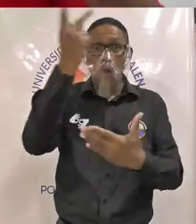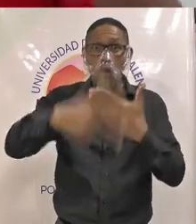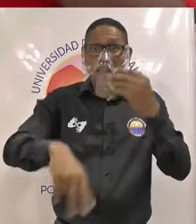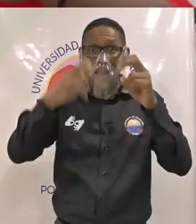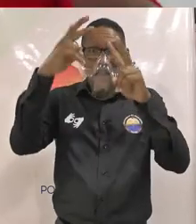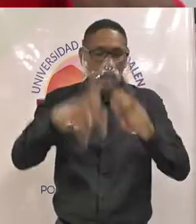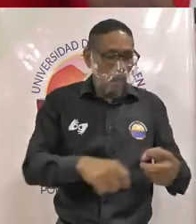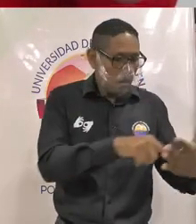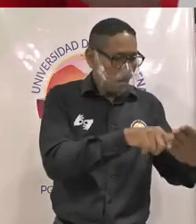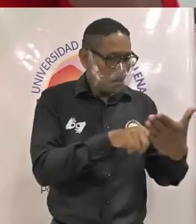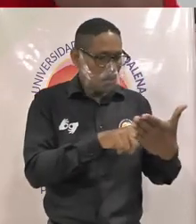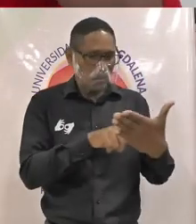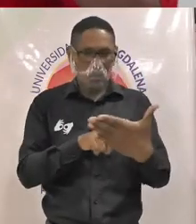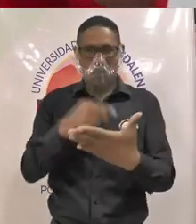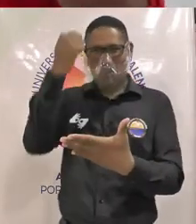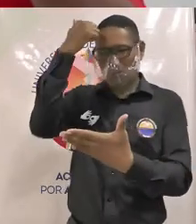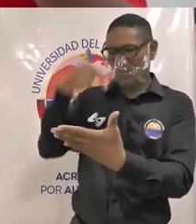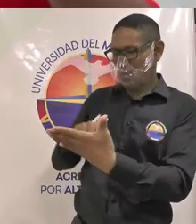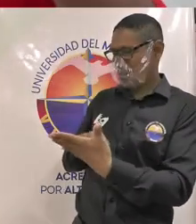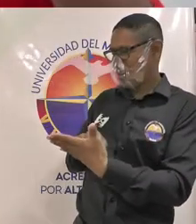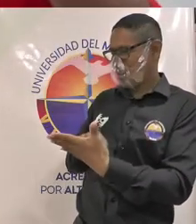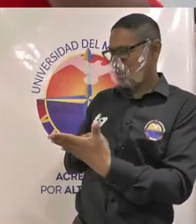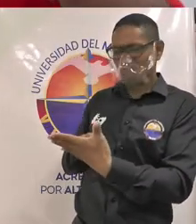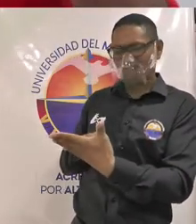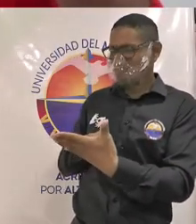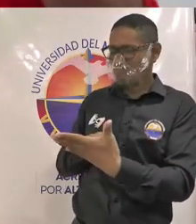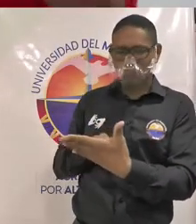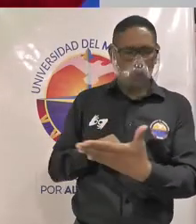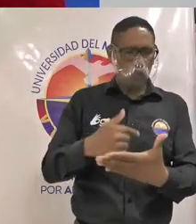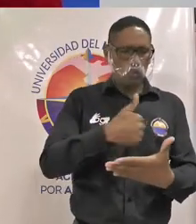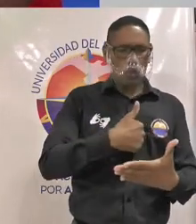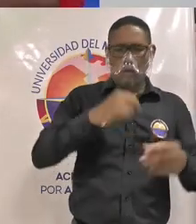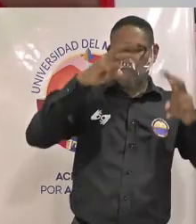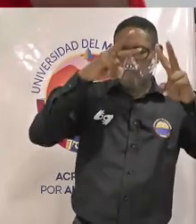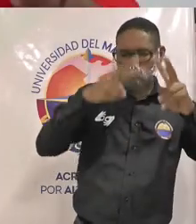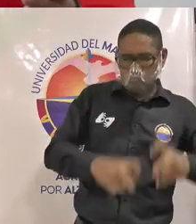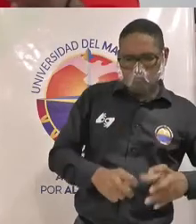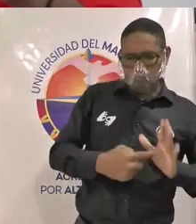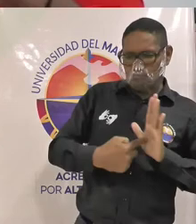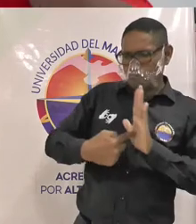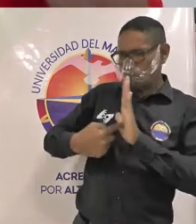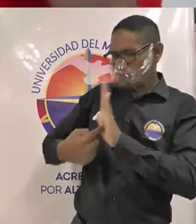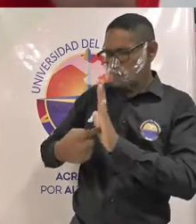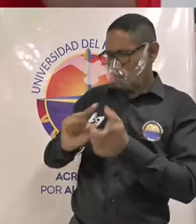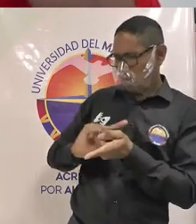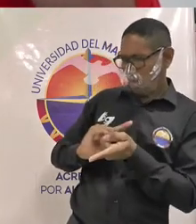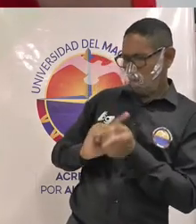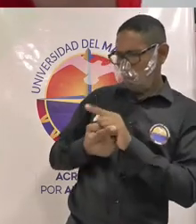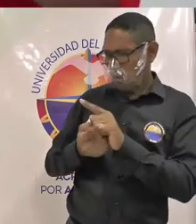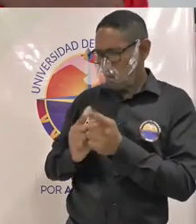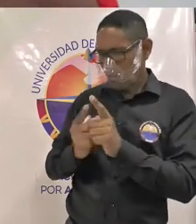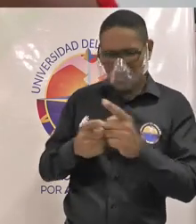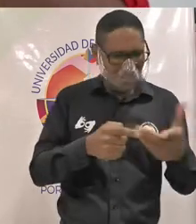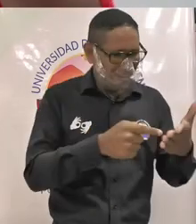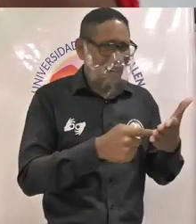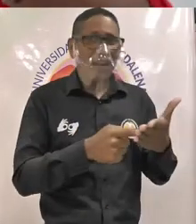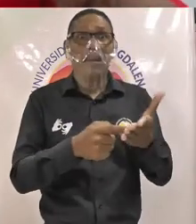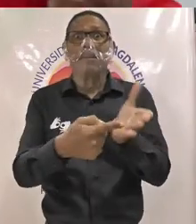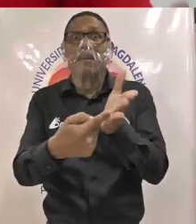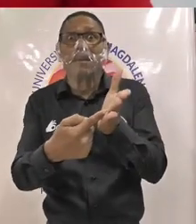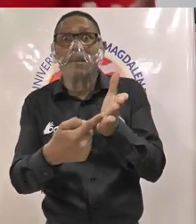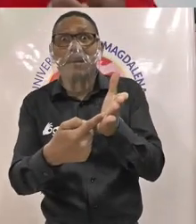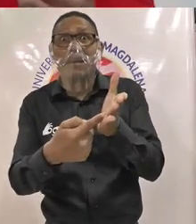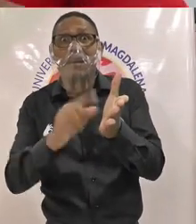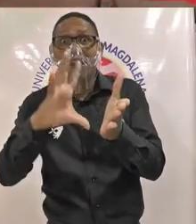porque un profesor se casa con una forma de investigar y a la hora de pasar de un seminario al otro pues te manda reestructurar todo el